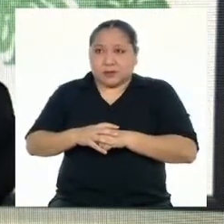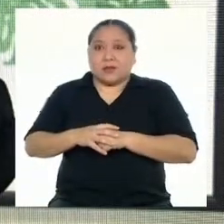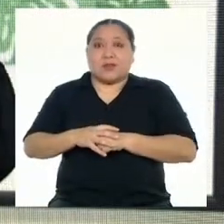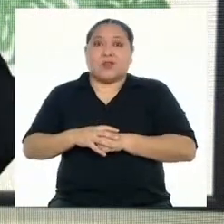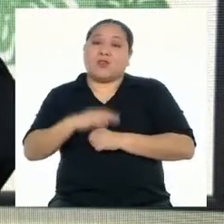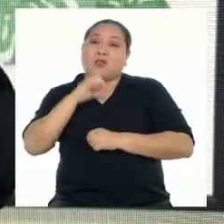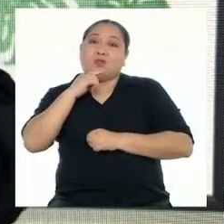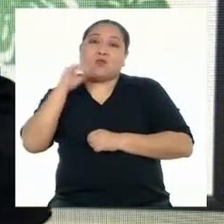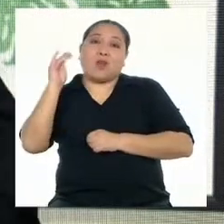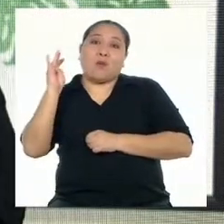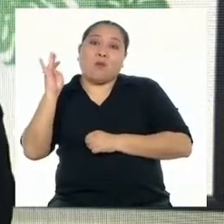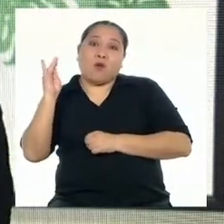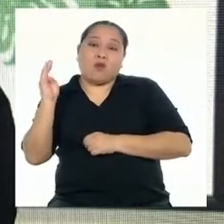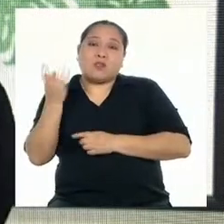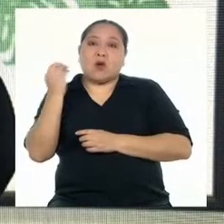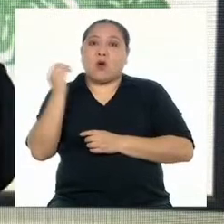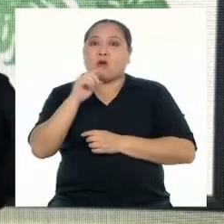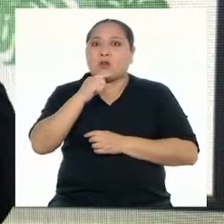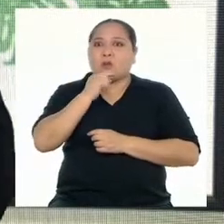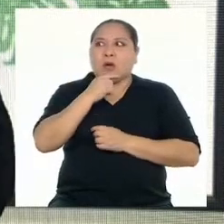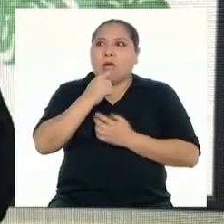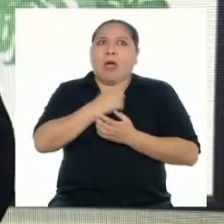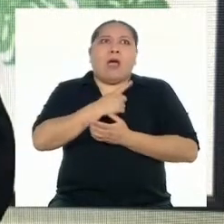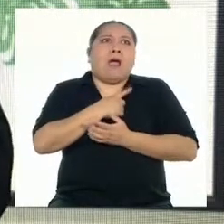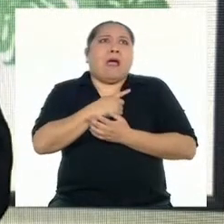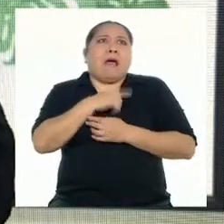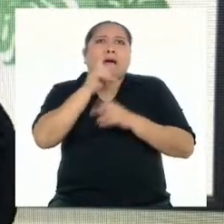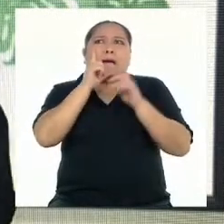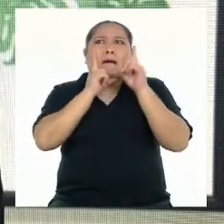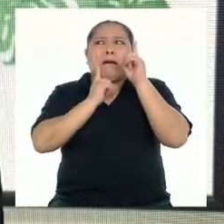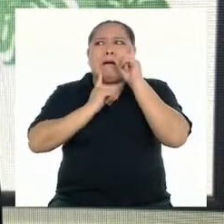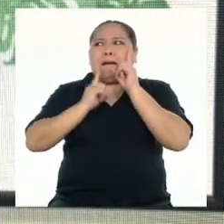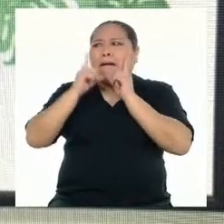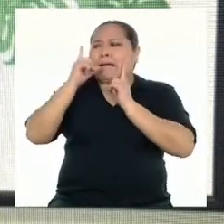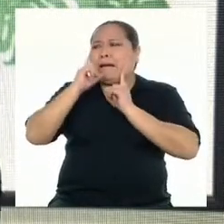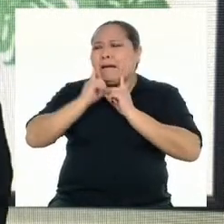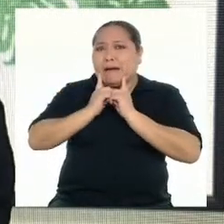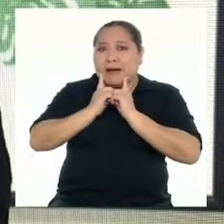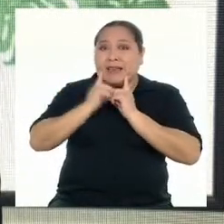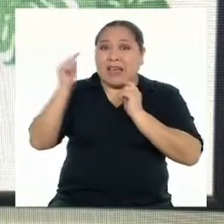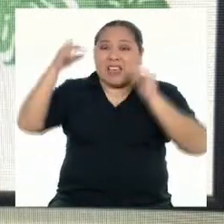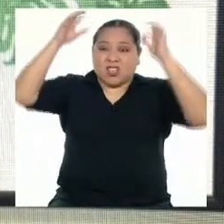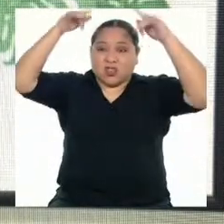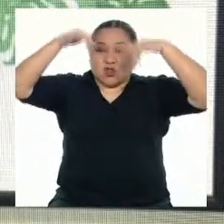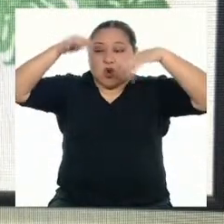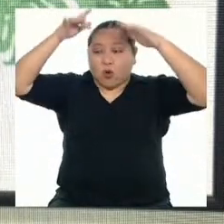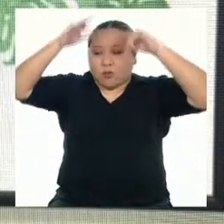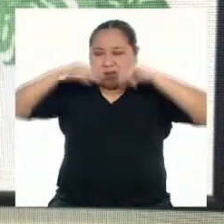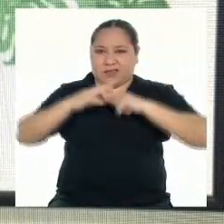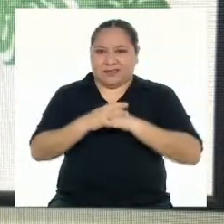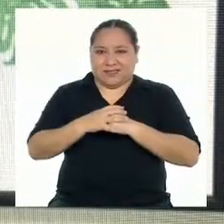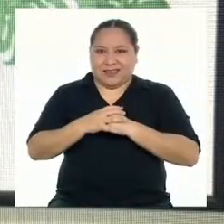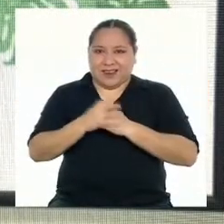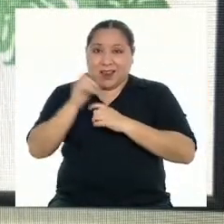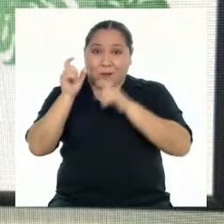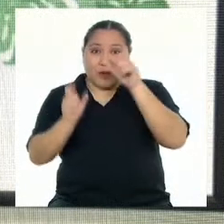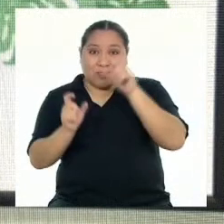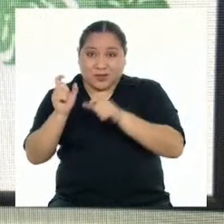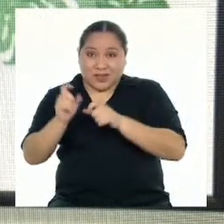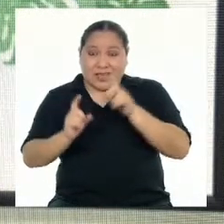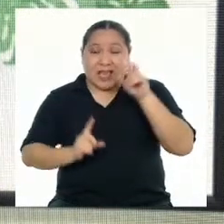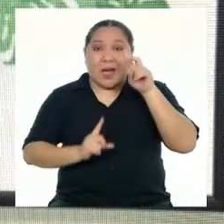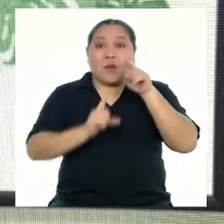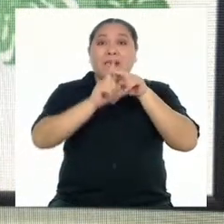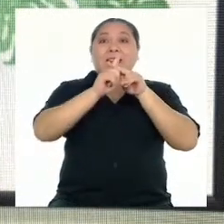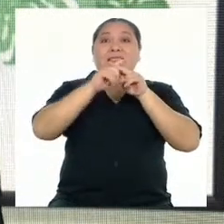o una persona que está ahí pues se asusta y llora y esa es la lluvia. El ser humano, desde que aparece